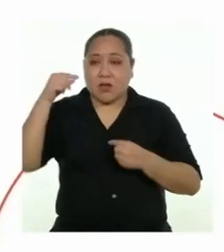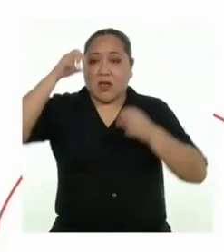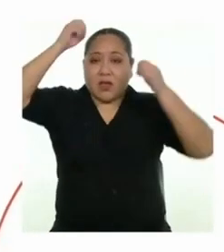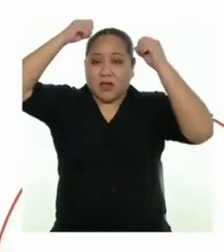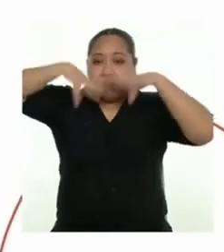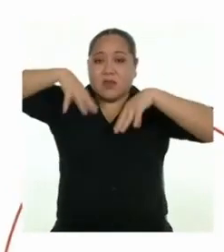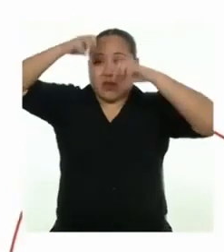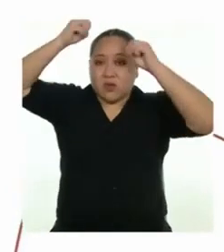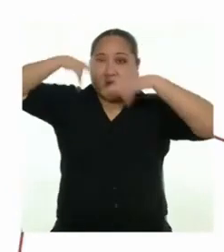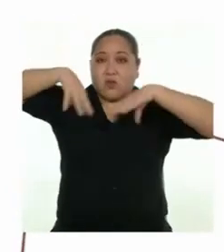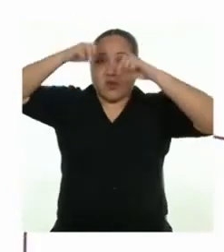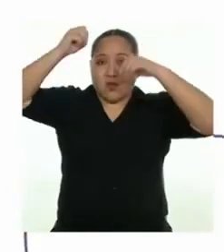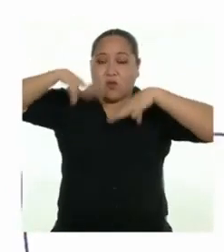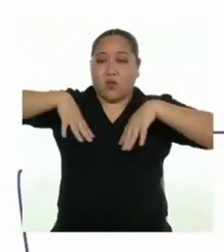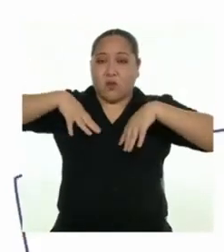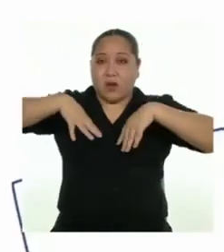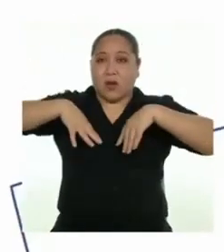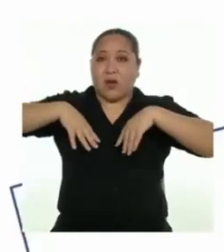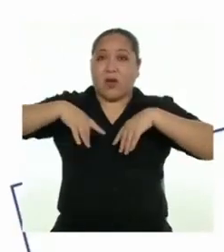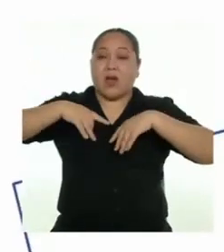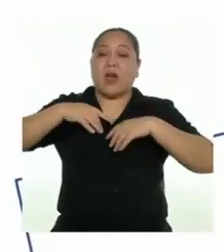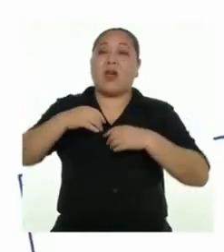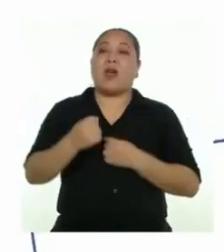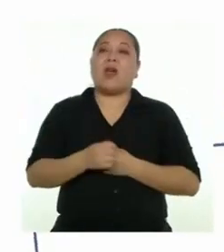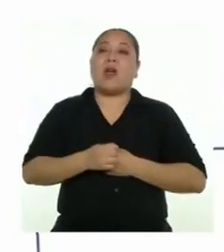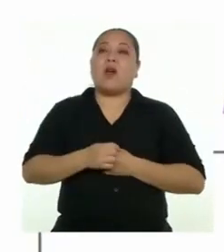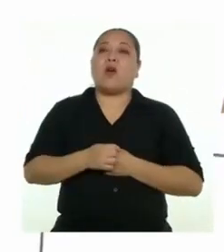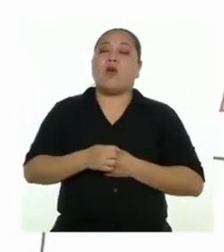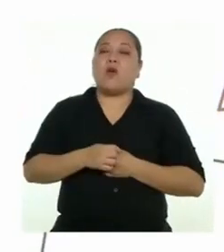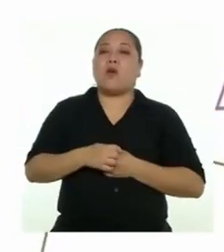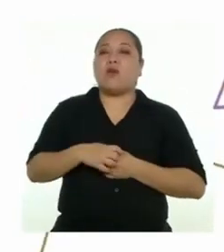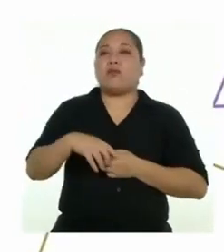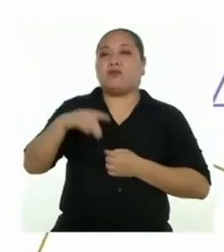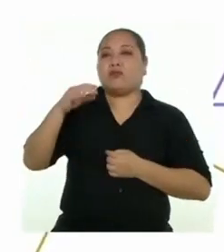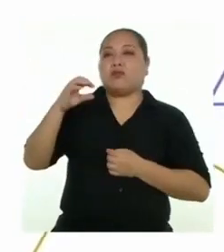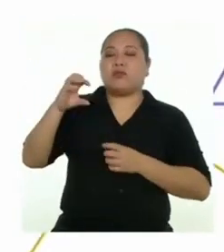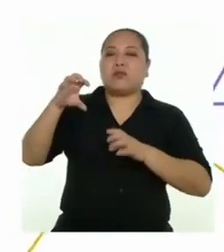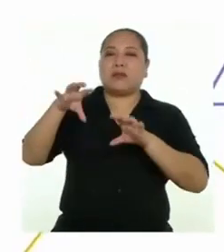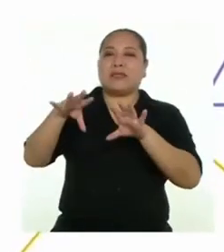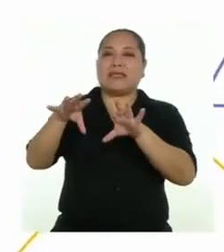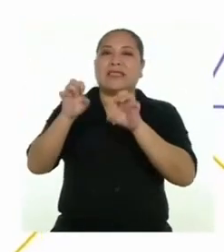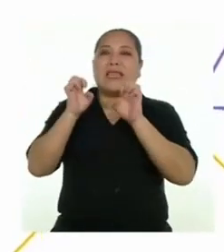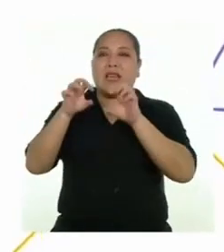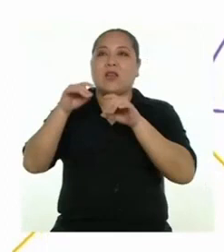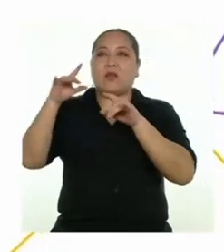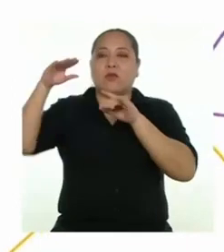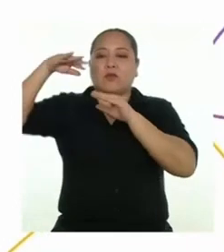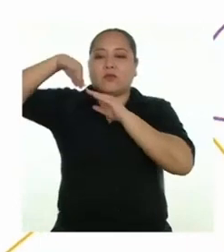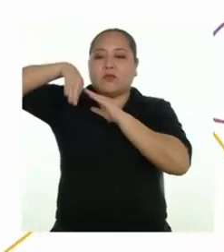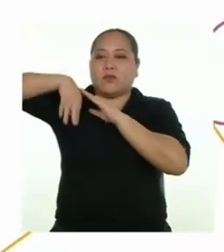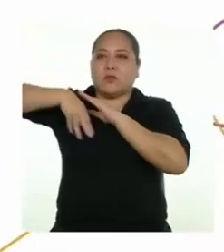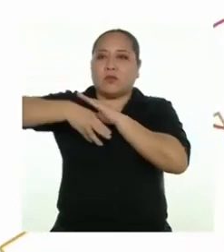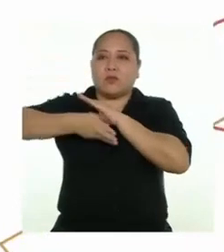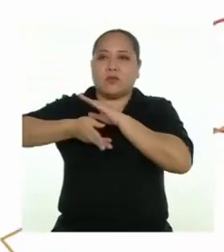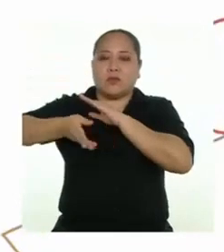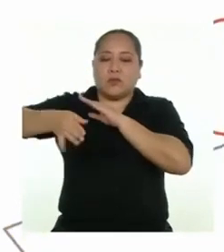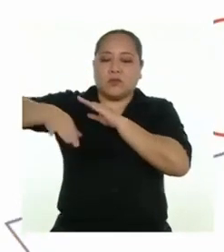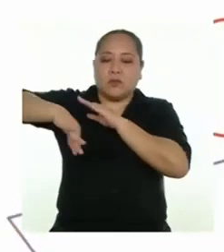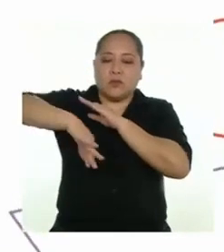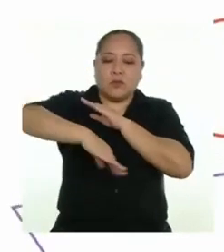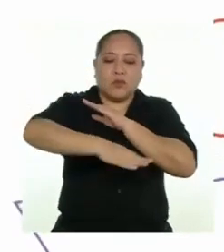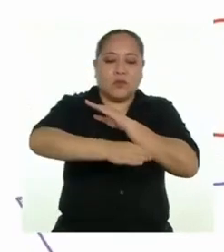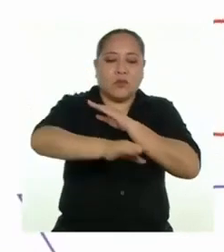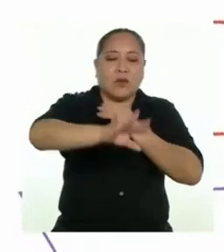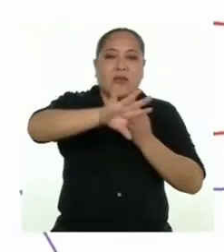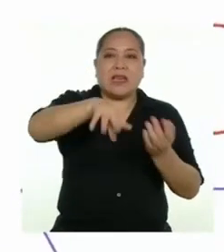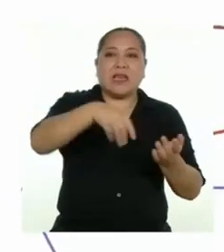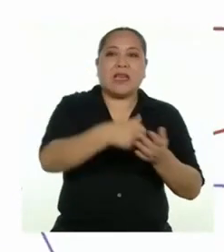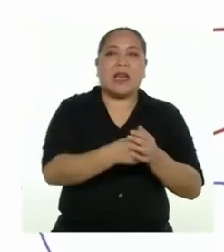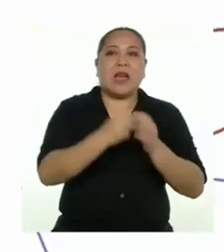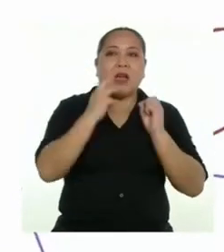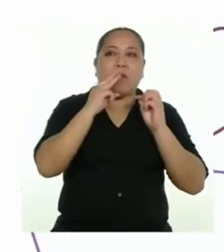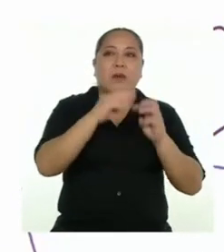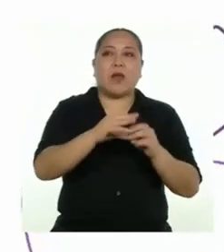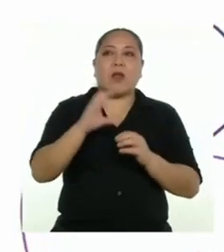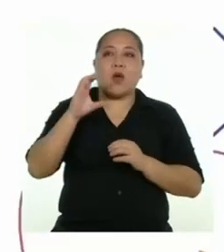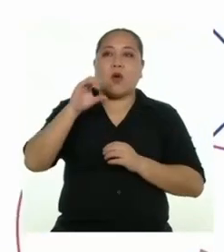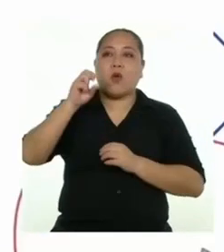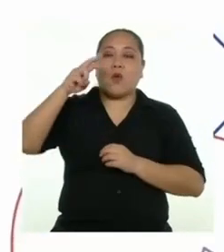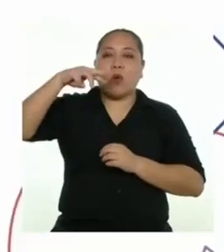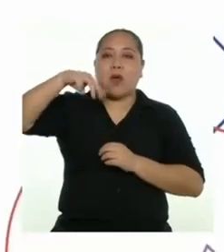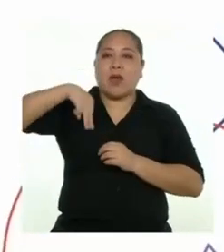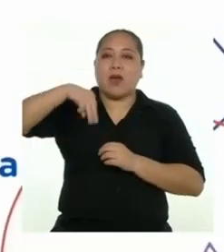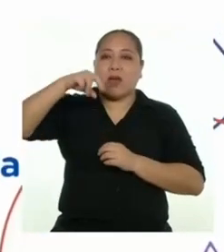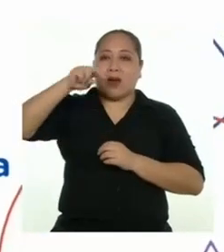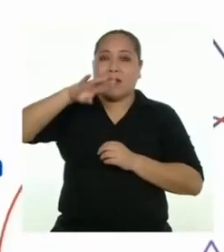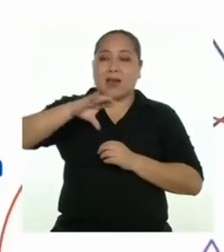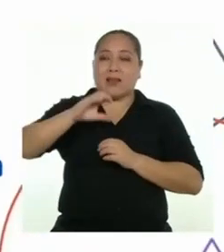la lluvia o el agua fruto del deshielo que luego va bajando, bajando hasta llegar al mar. Tenemos cuencas altas,